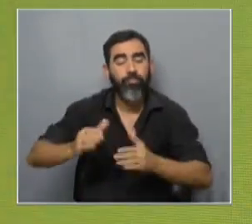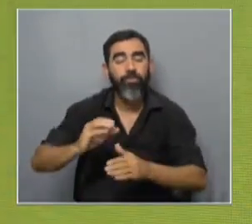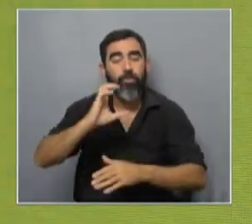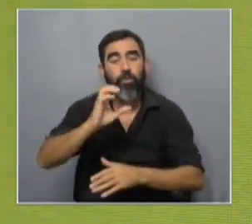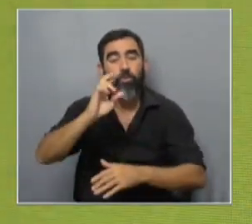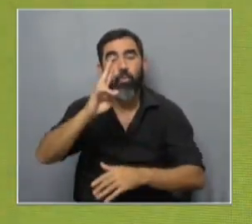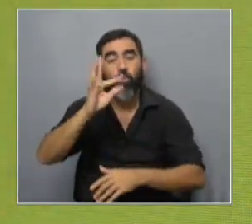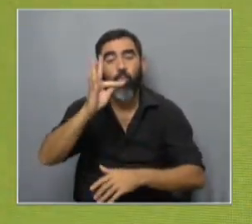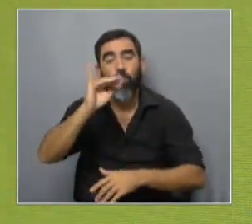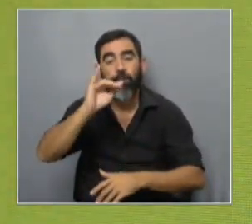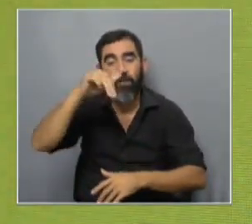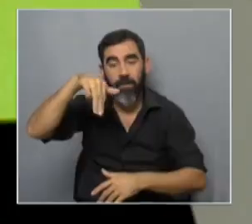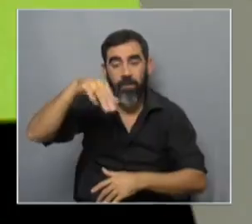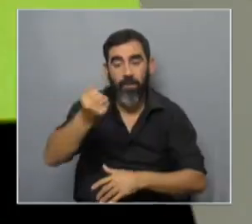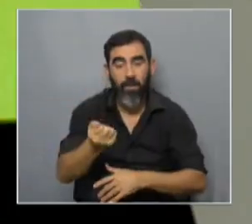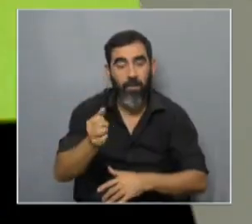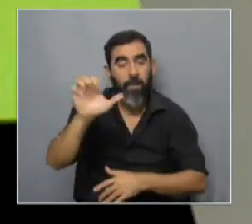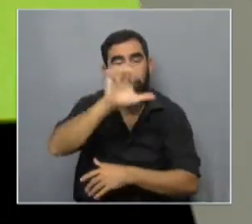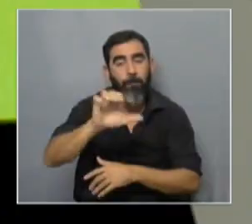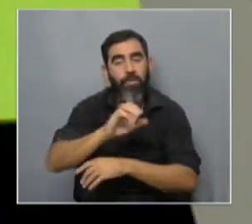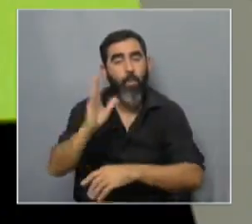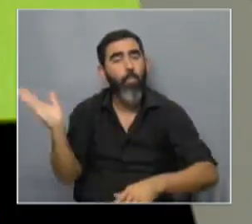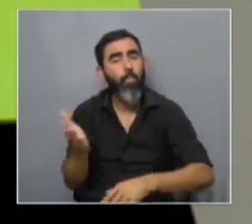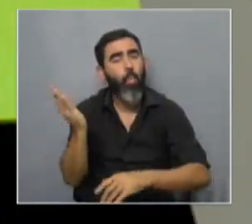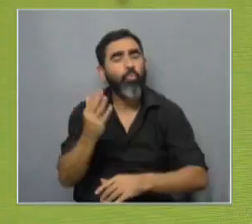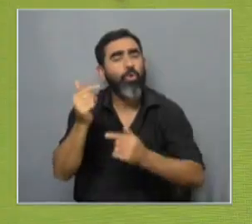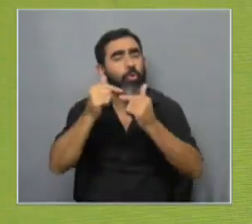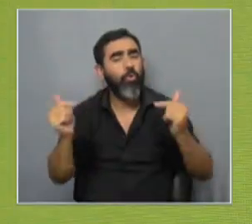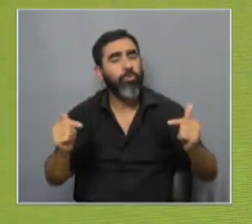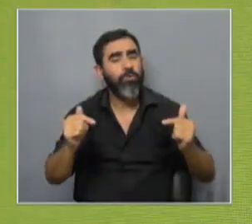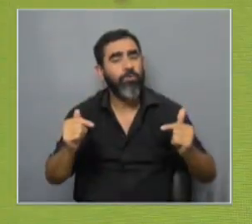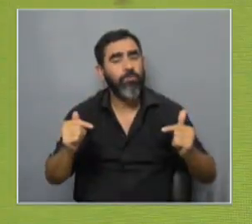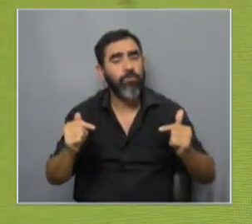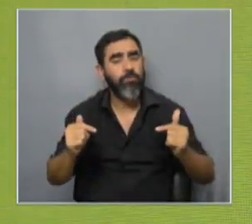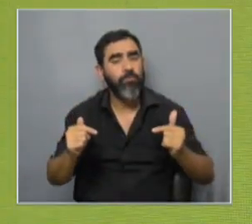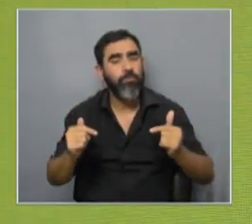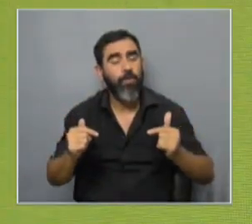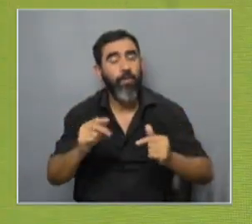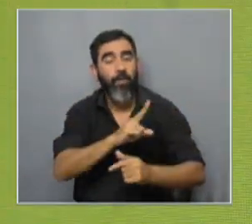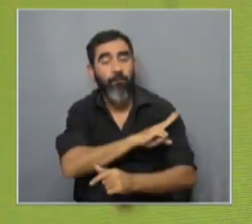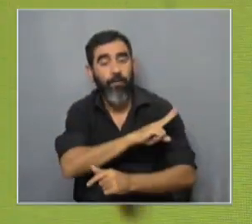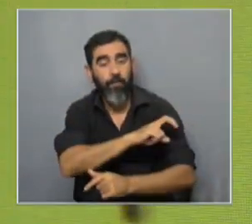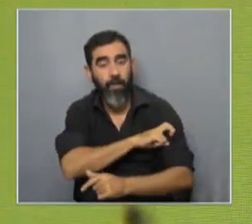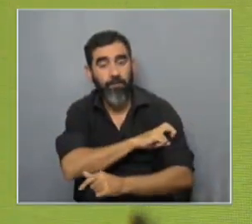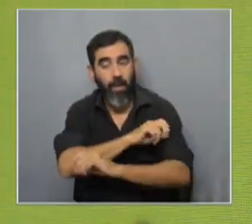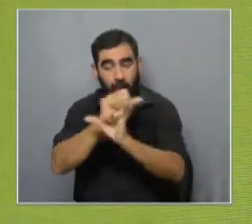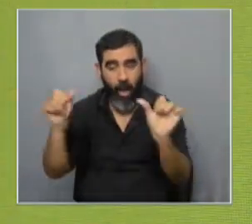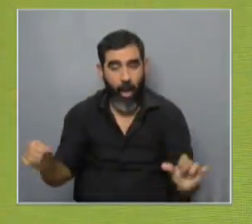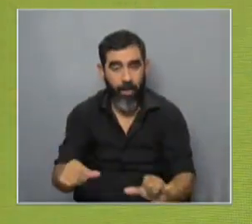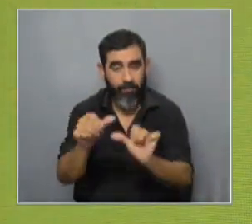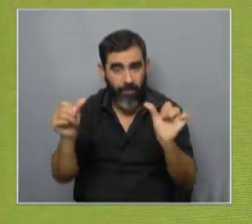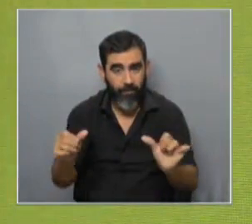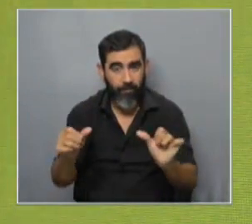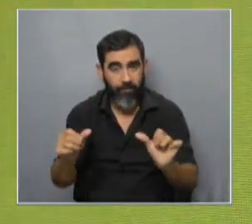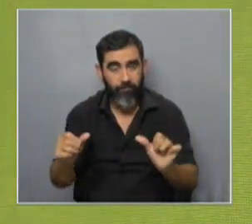una empresa que bueno produce ingredientes ingredientes farmacéuticos activos que